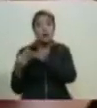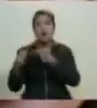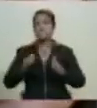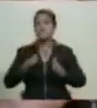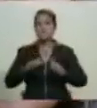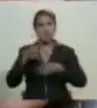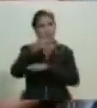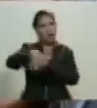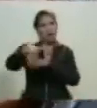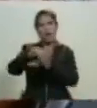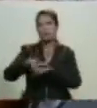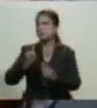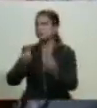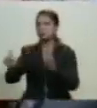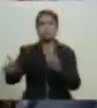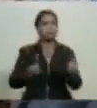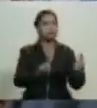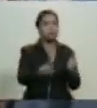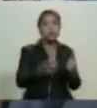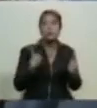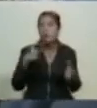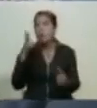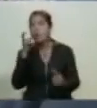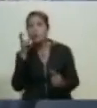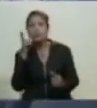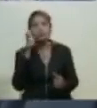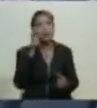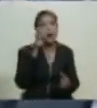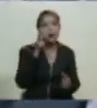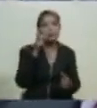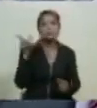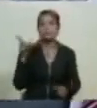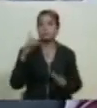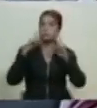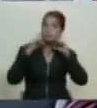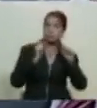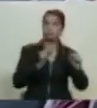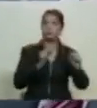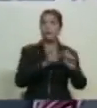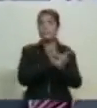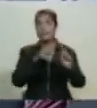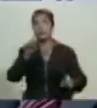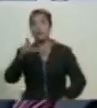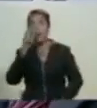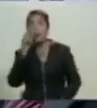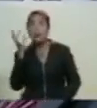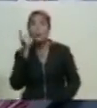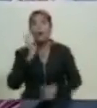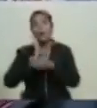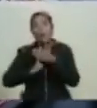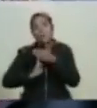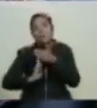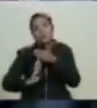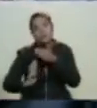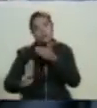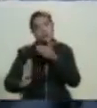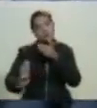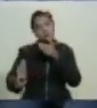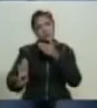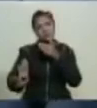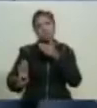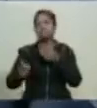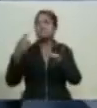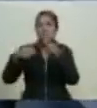pateando calle de un lado al otro eso es lo que he escuchado del profesional pero también del hombre o de la mujer más humilde del